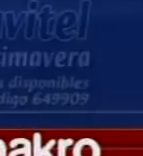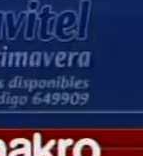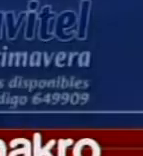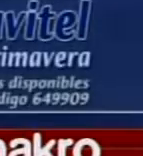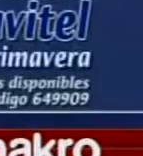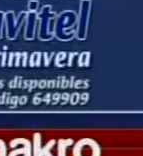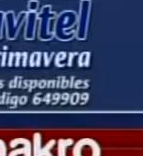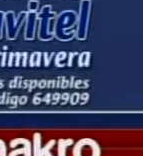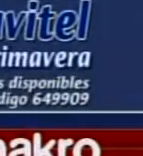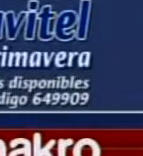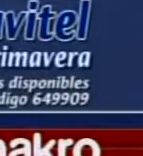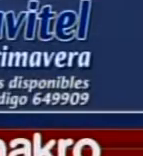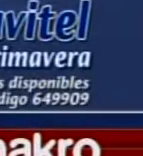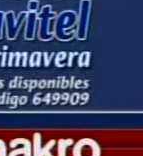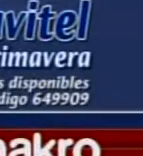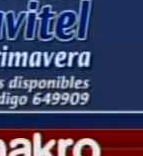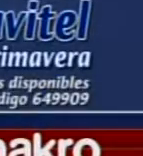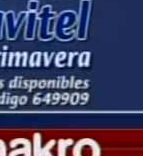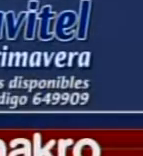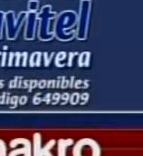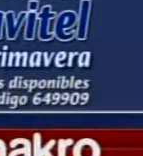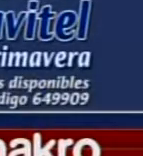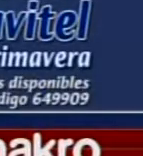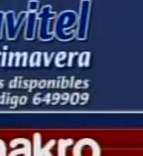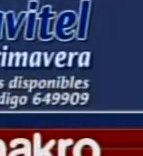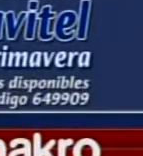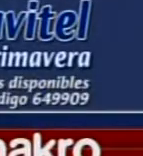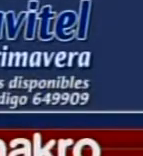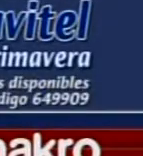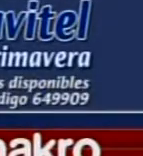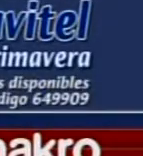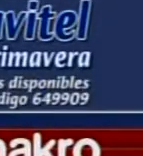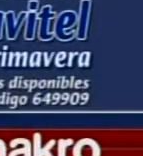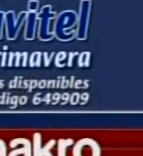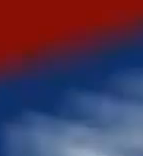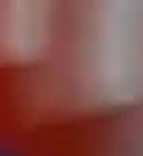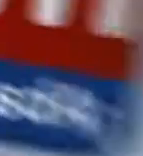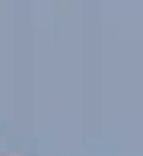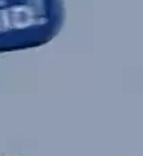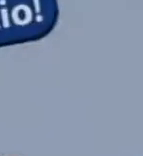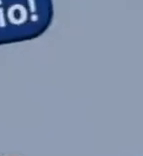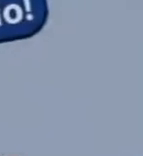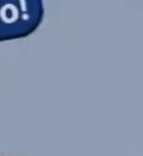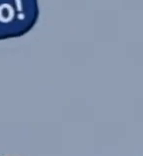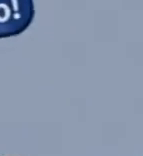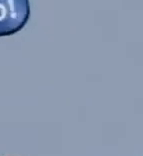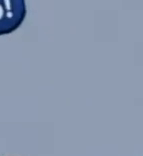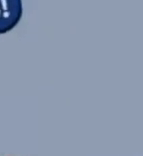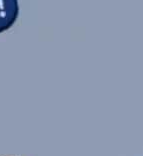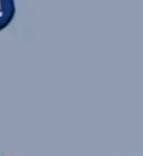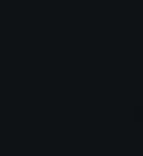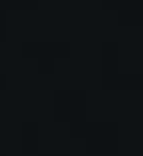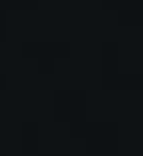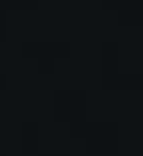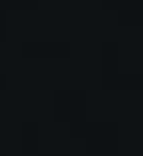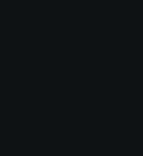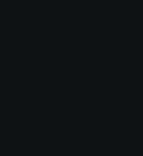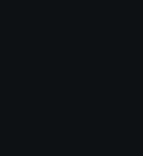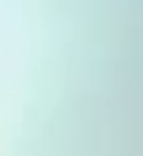soflanzo a vitel fresca primavera pague 4 lleve 5 litros 15.990 pesos macro abastece tu negocio